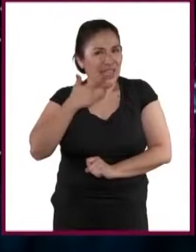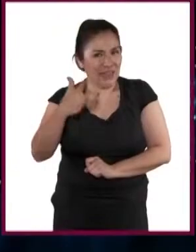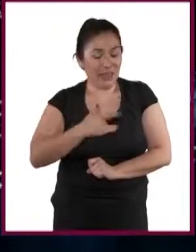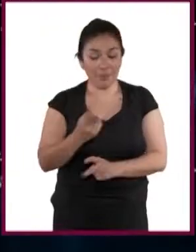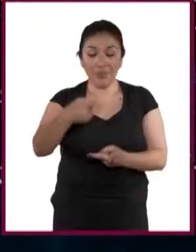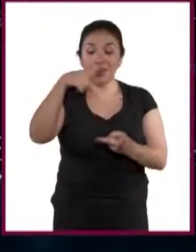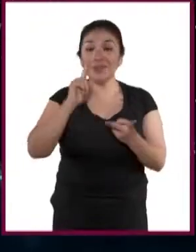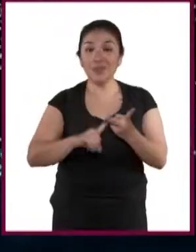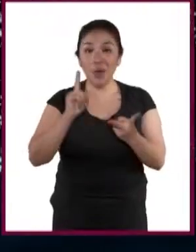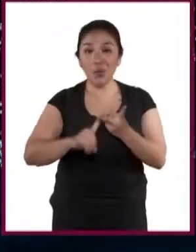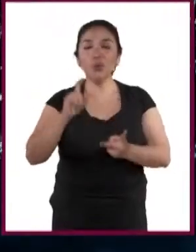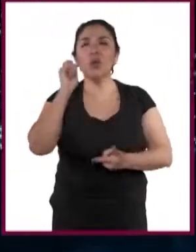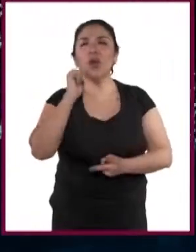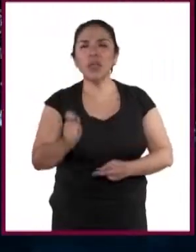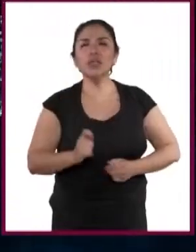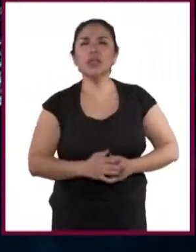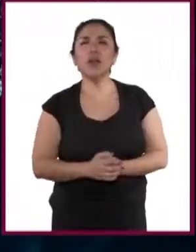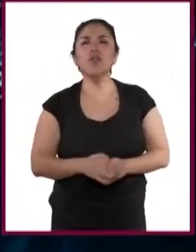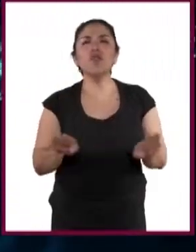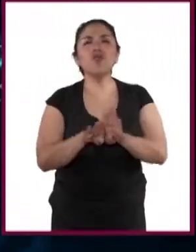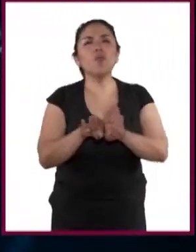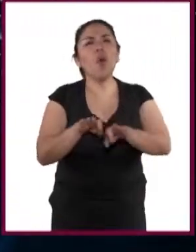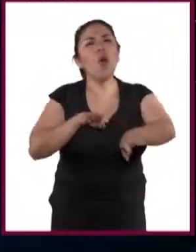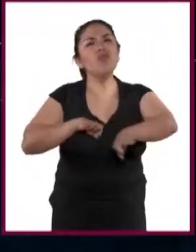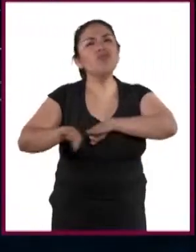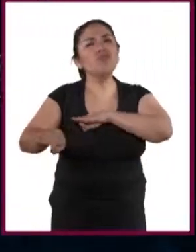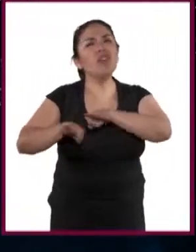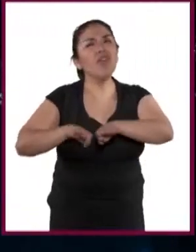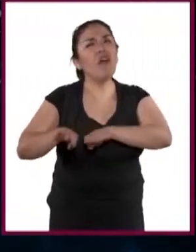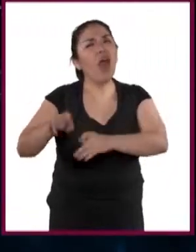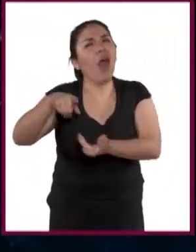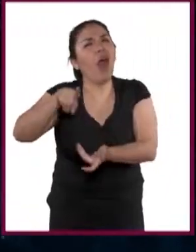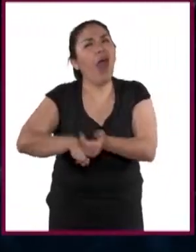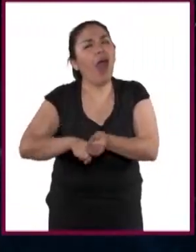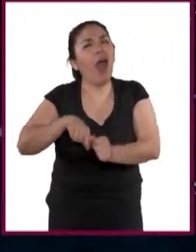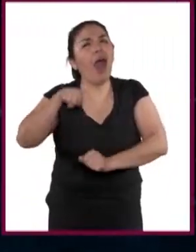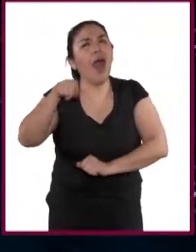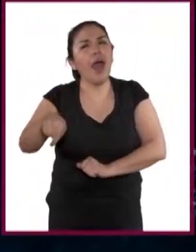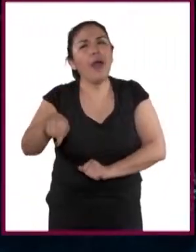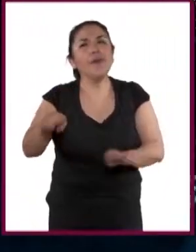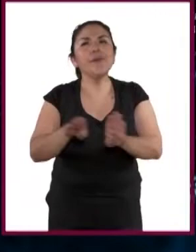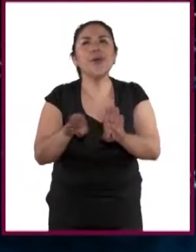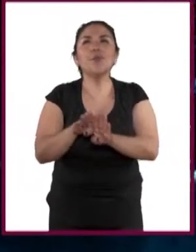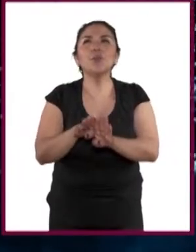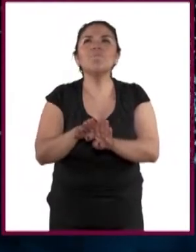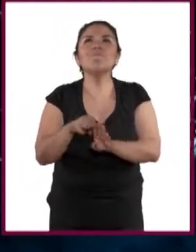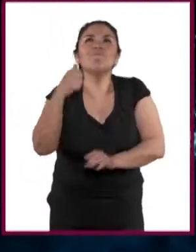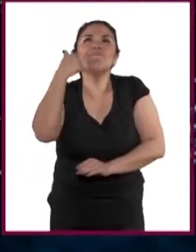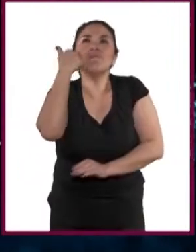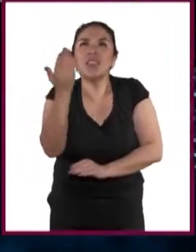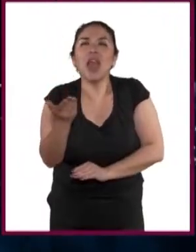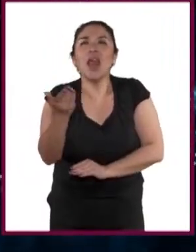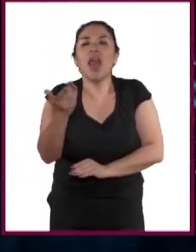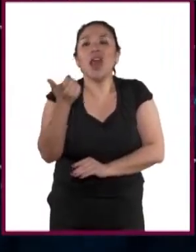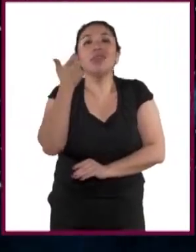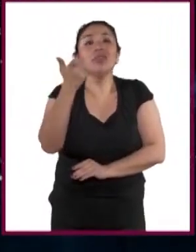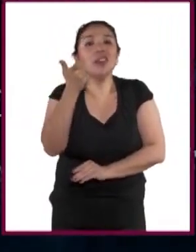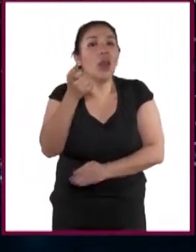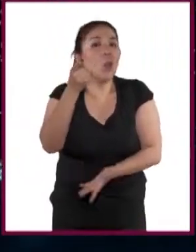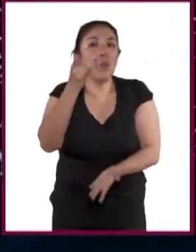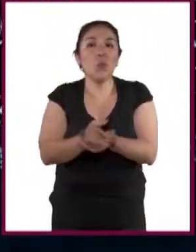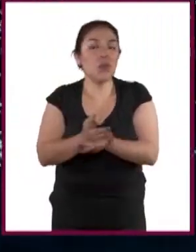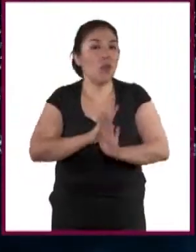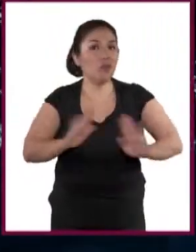el segundo concepto es un trabajo en el cual se toma como objetivo la compensación económica.